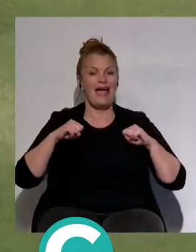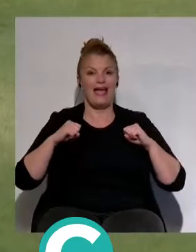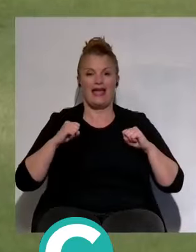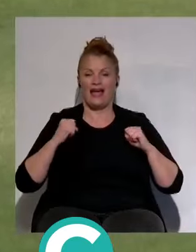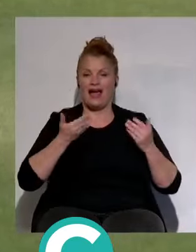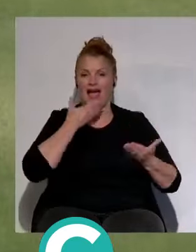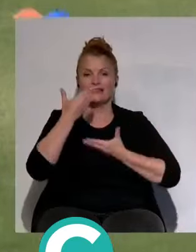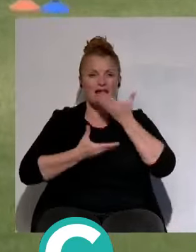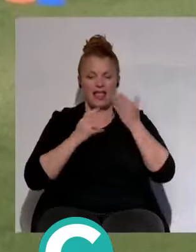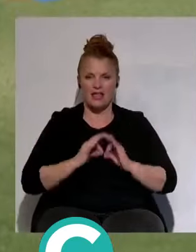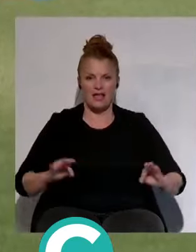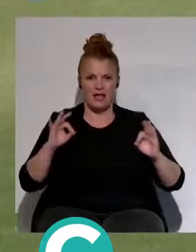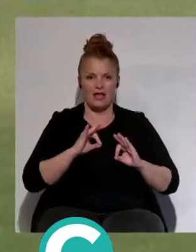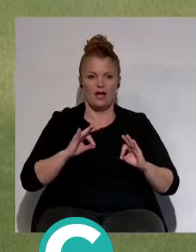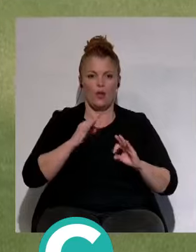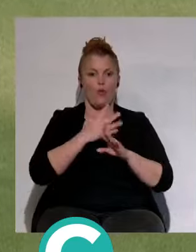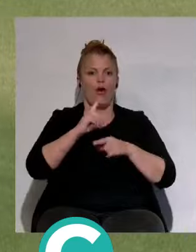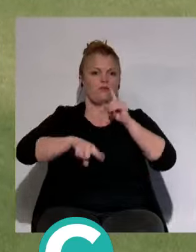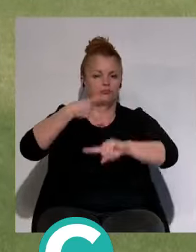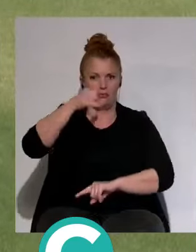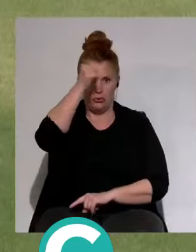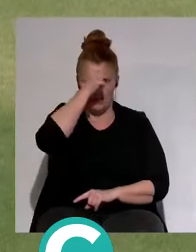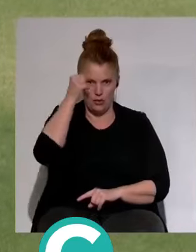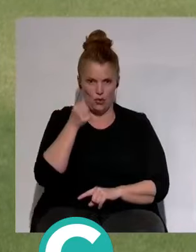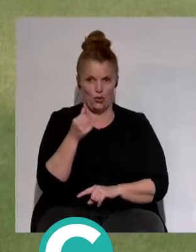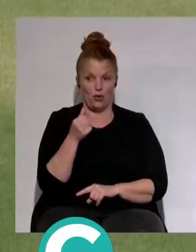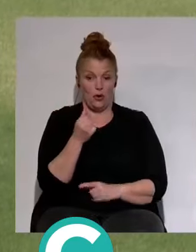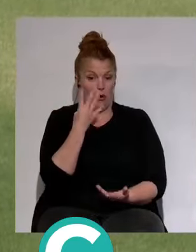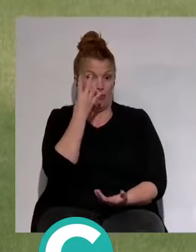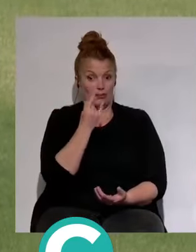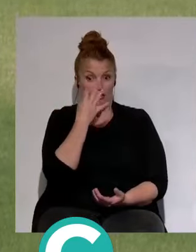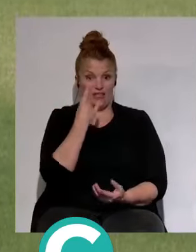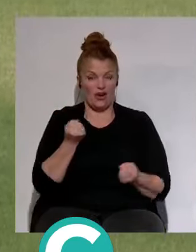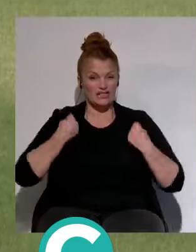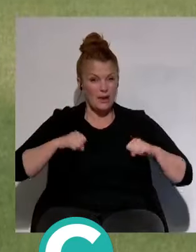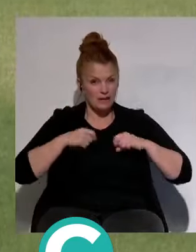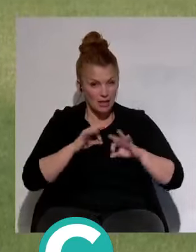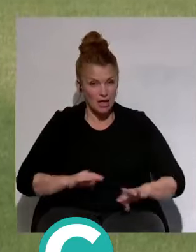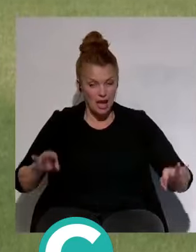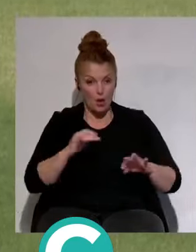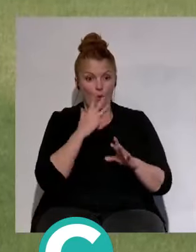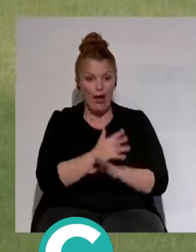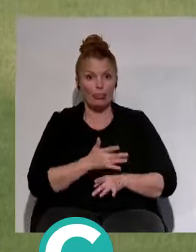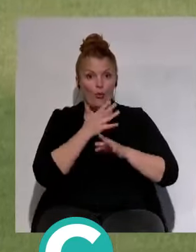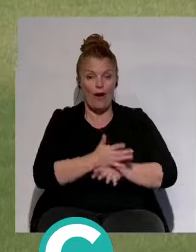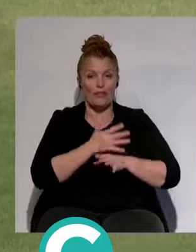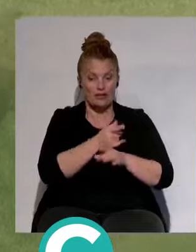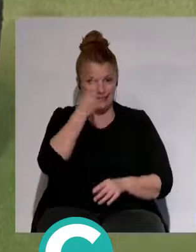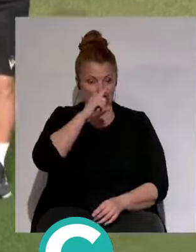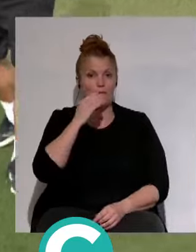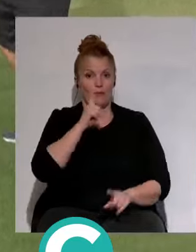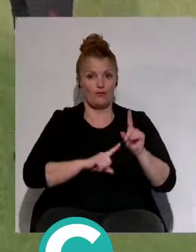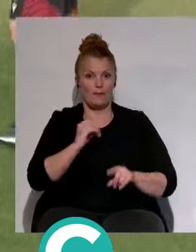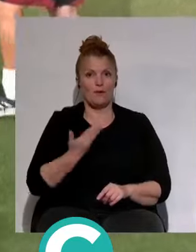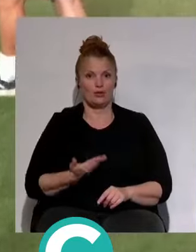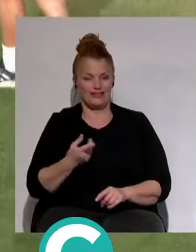durante la semana y jugaba el siguiente domingo. Cuando el futbolista se lleva cuatro o cinco días sin entrenar y solamente jugando tú sabes que tiene un problema importante. Es